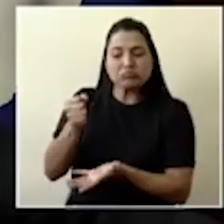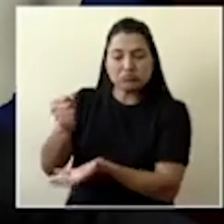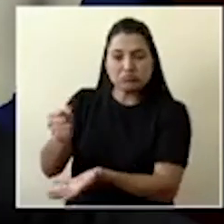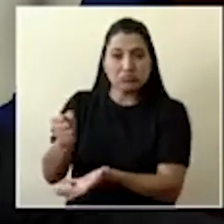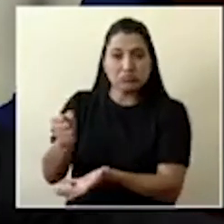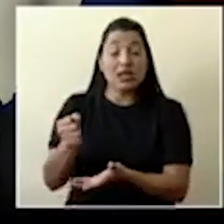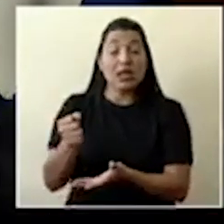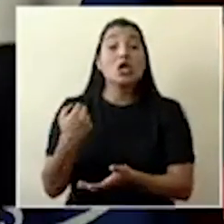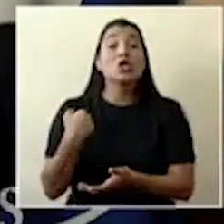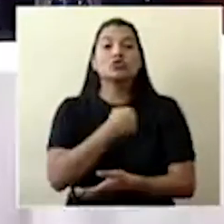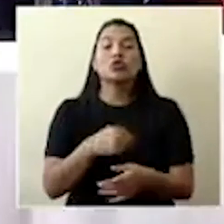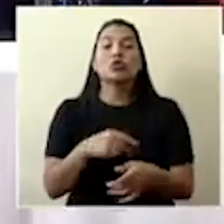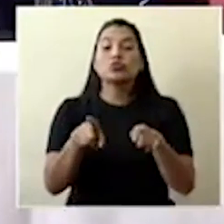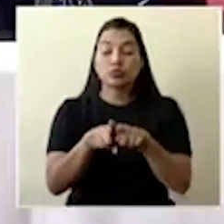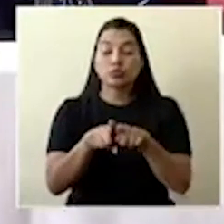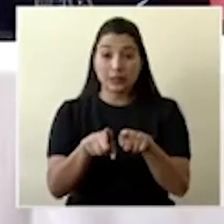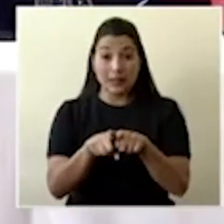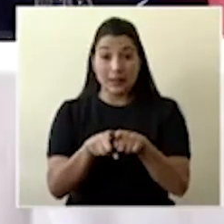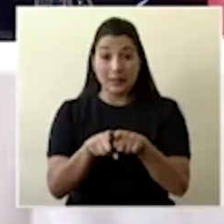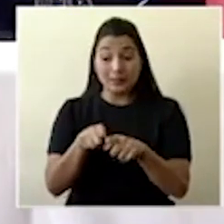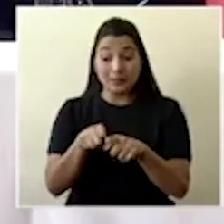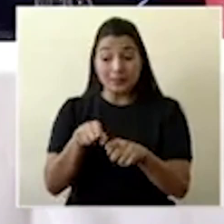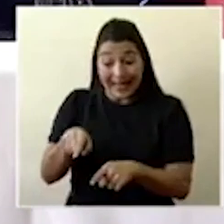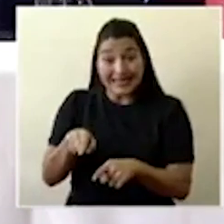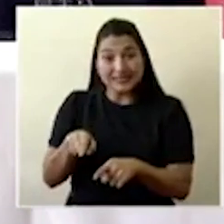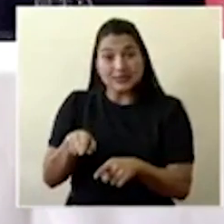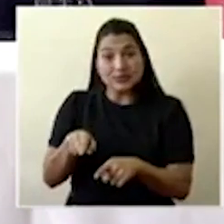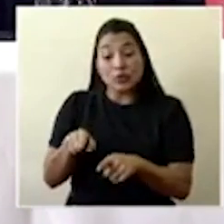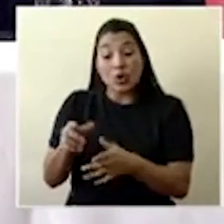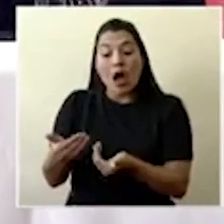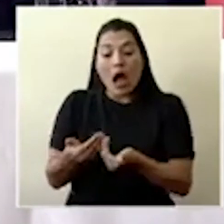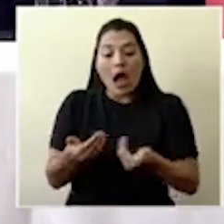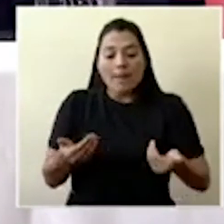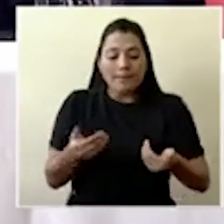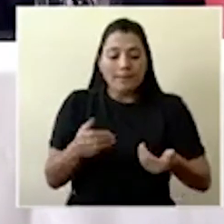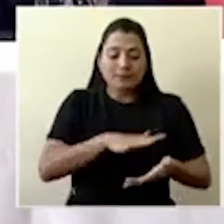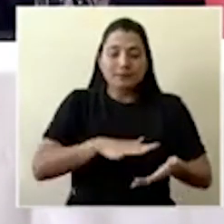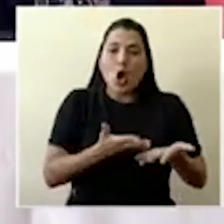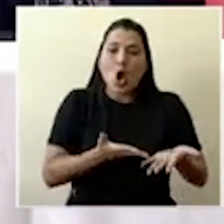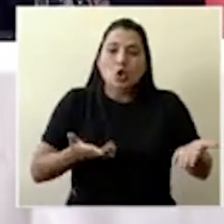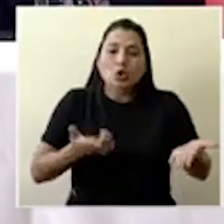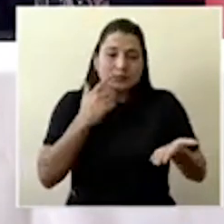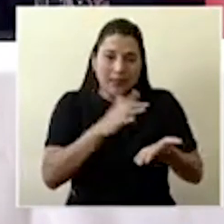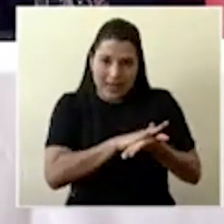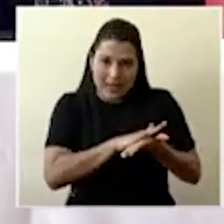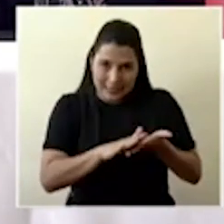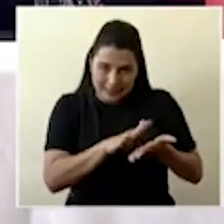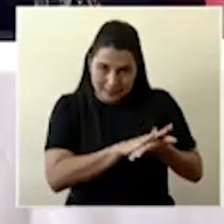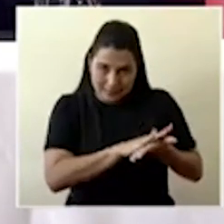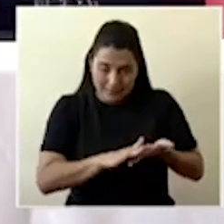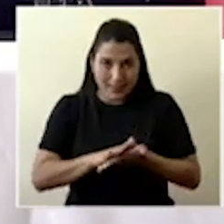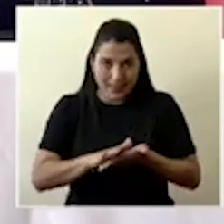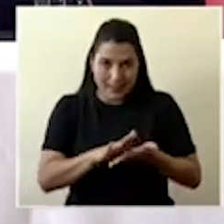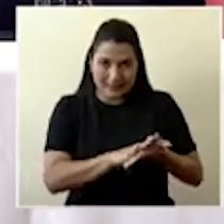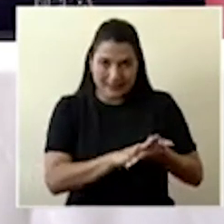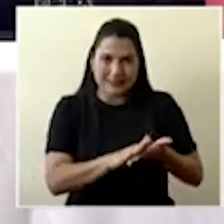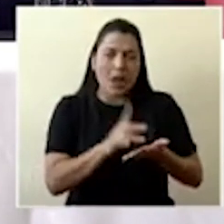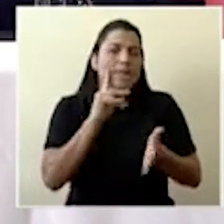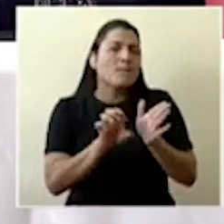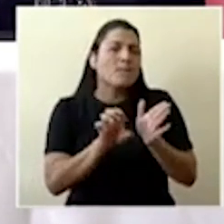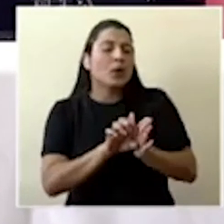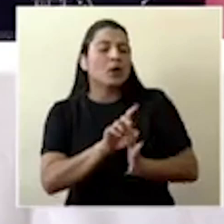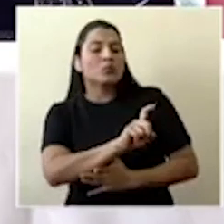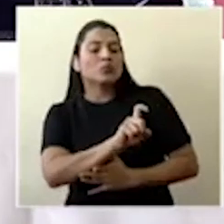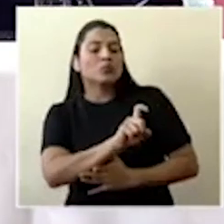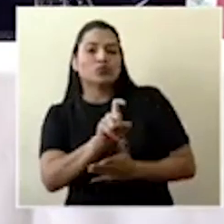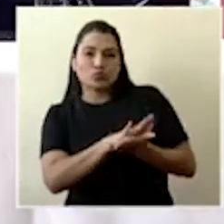reforzado, además de esos paquetes higiénicos, los suministros de limpieza, sobre todo desinfectantes